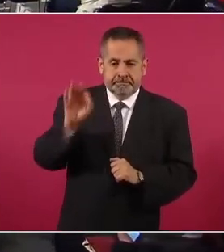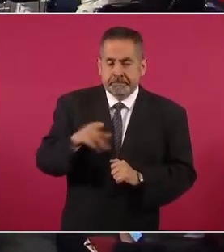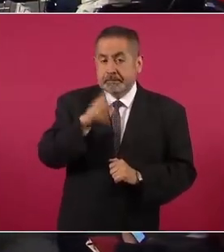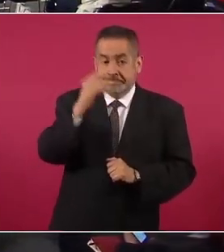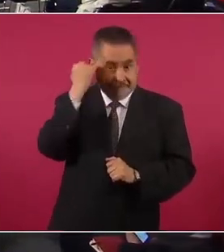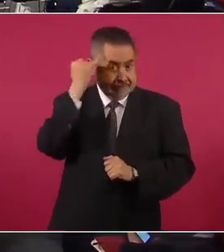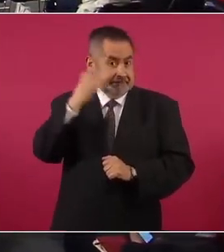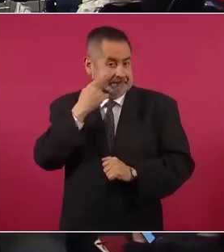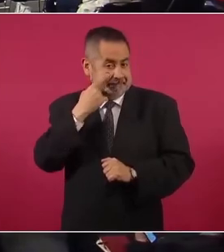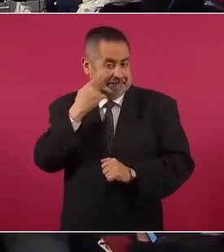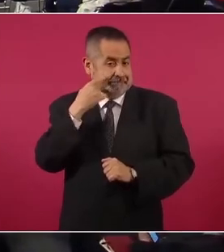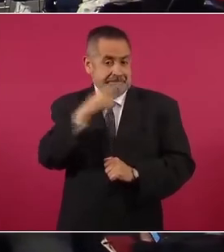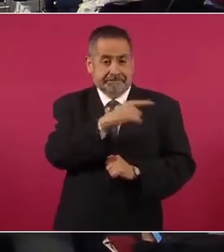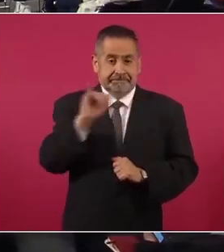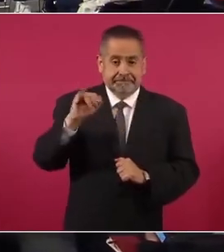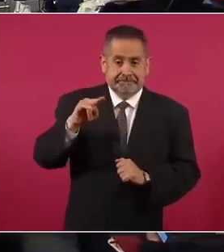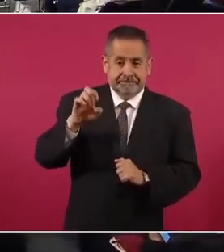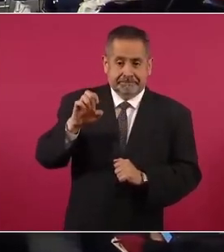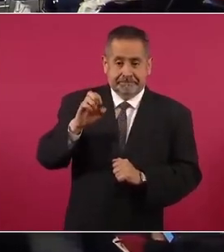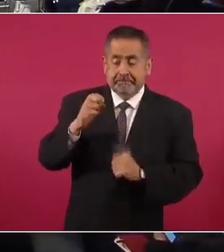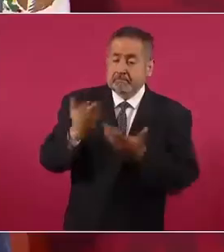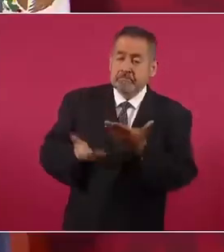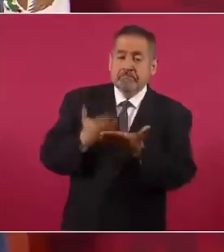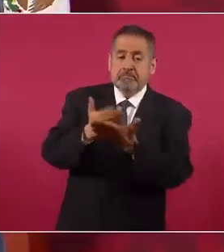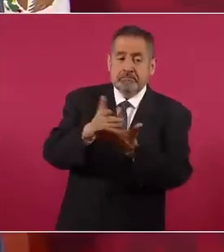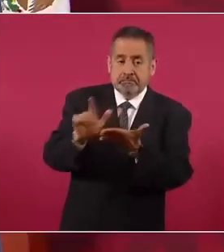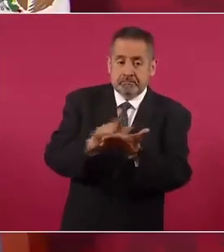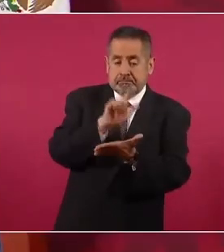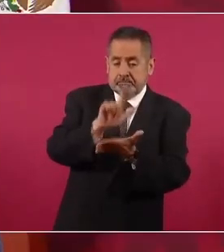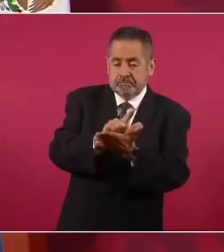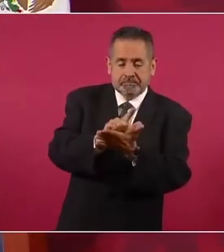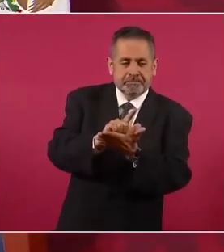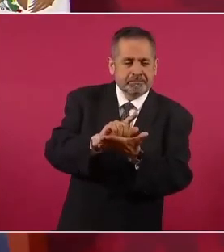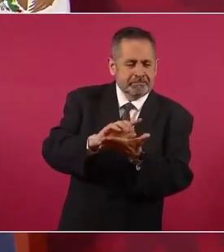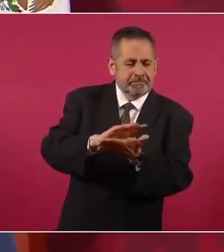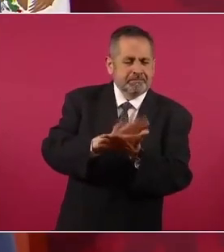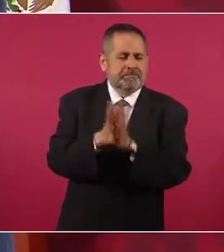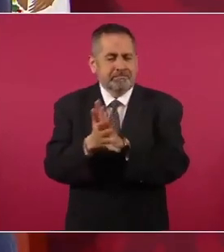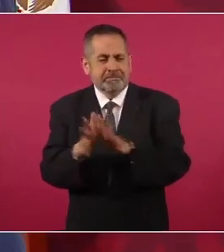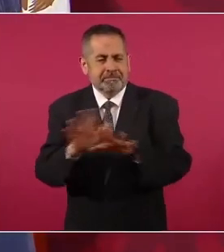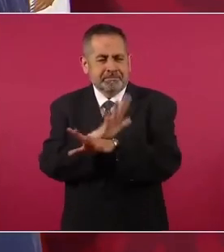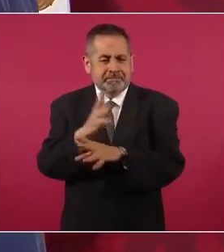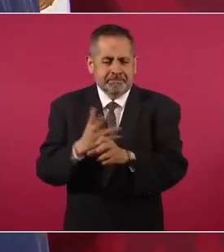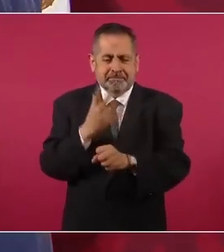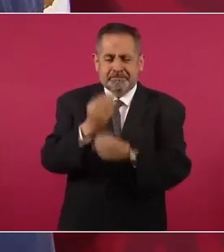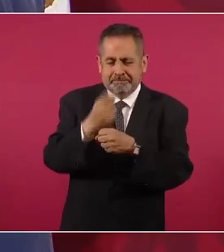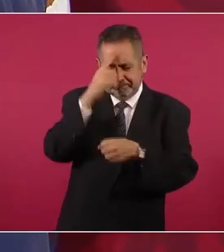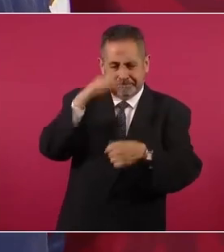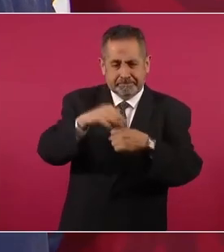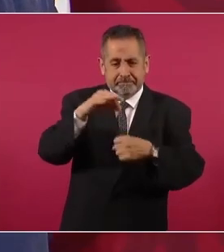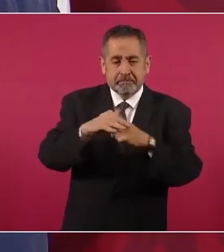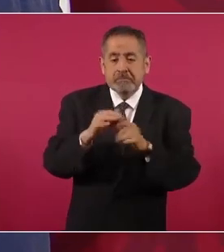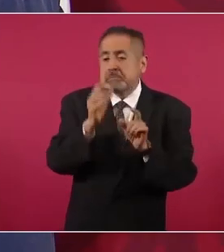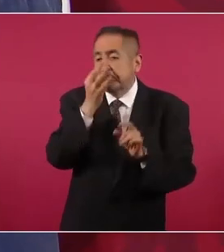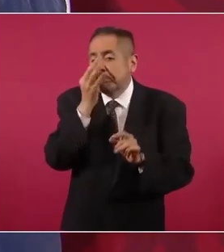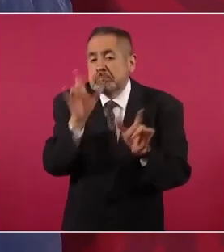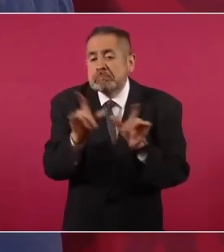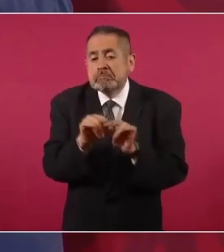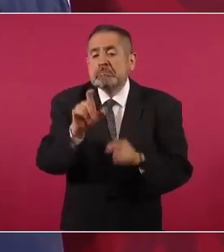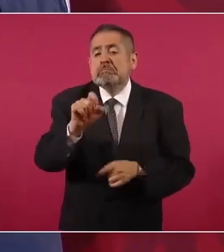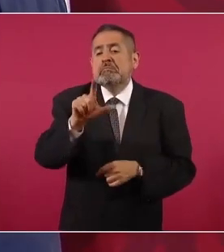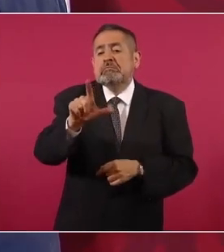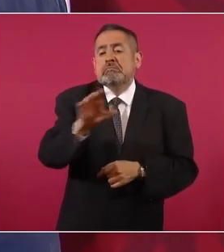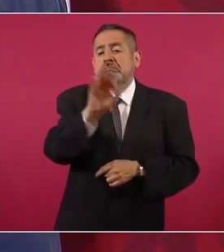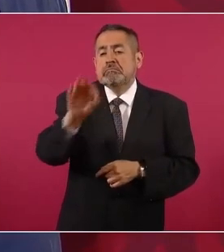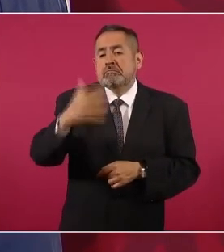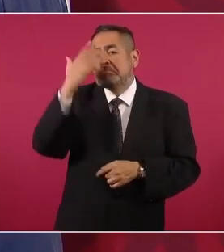plantean, iniciativa de reforma electoral, sólo 27 por ciento de la ciudadanía está